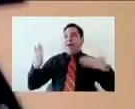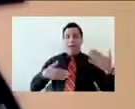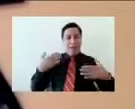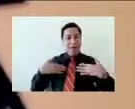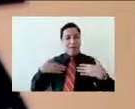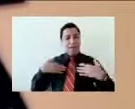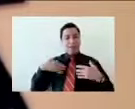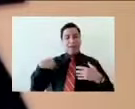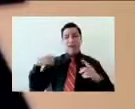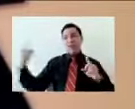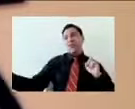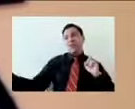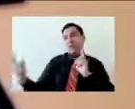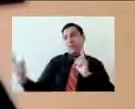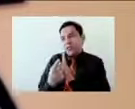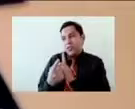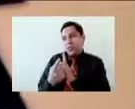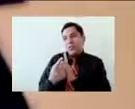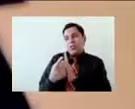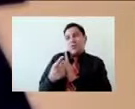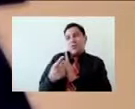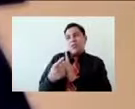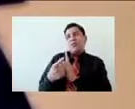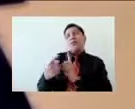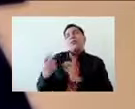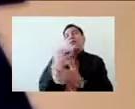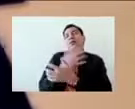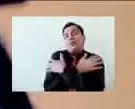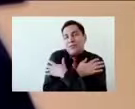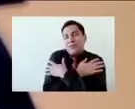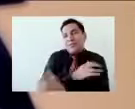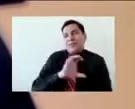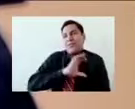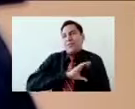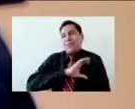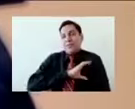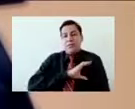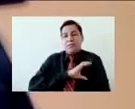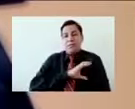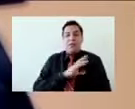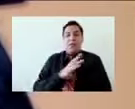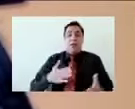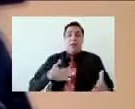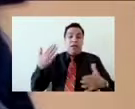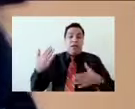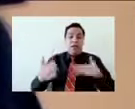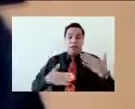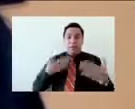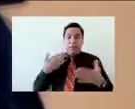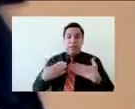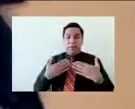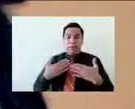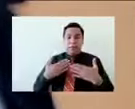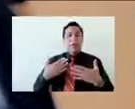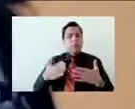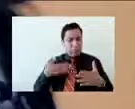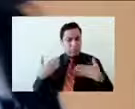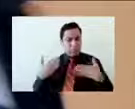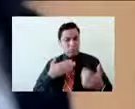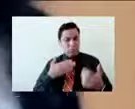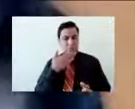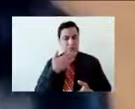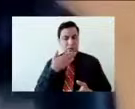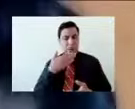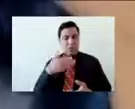quiero tratar algo que me lastimó. La felicidad también es temporal. Así que hay que disfrutar. Si nos enojamos,